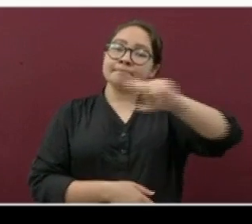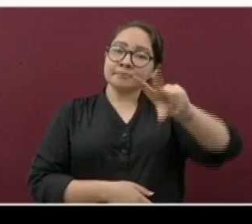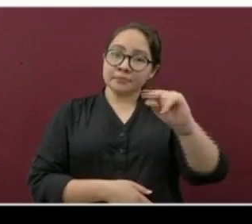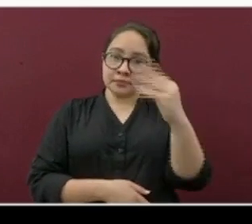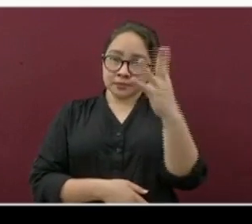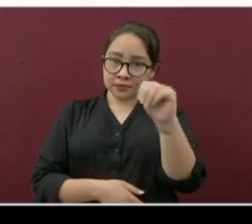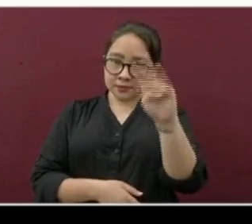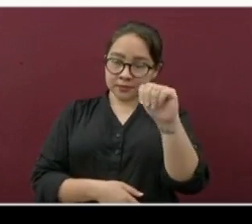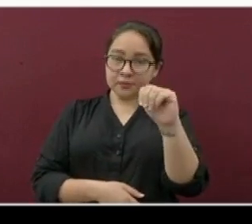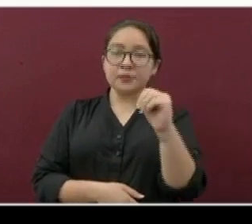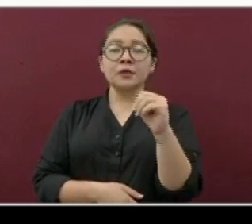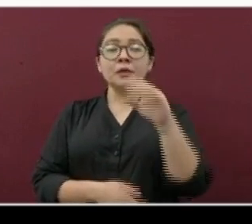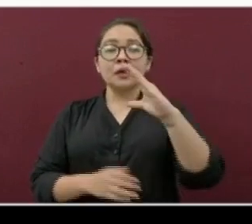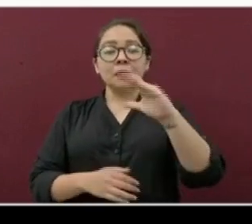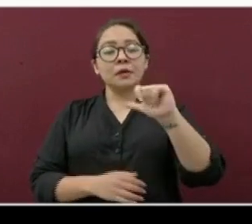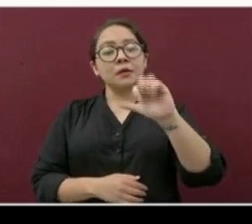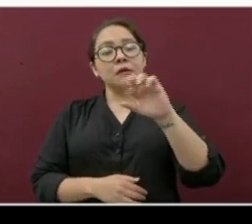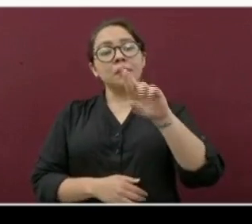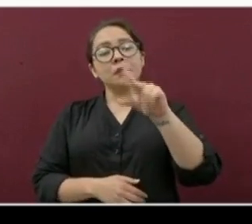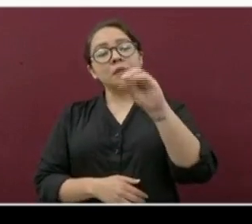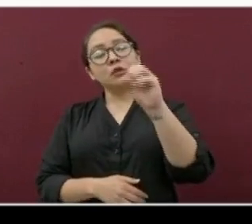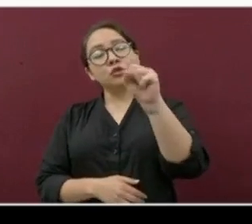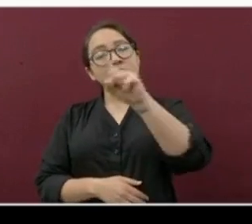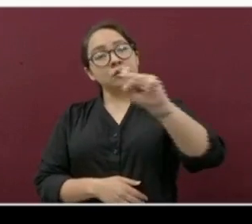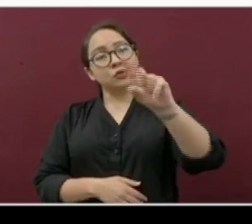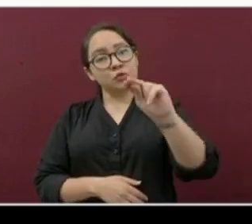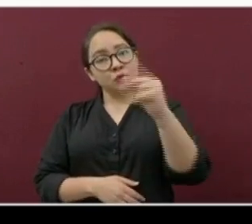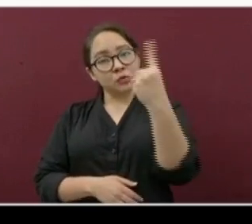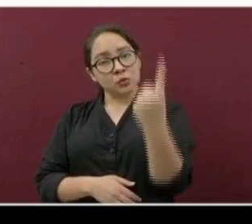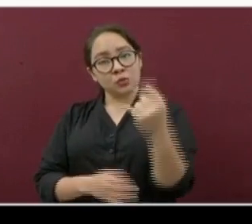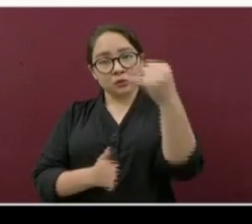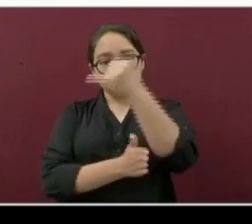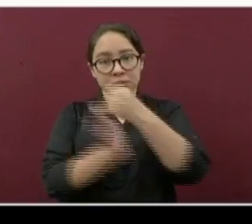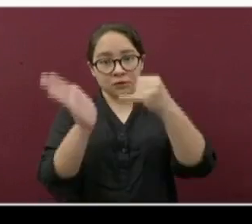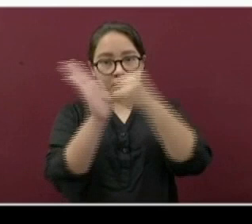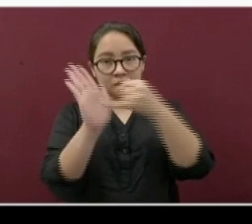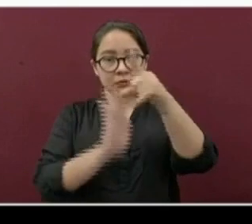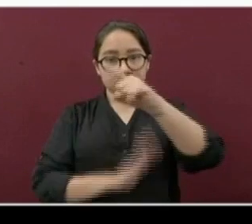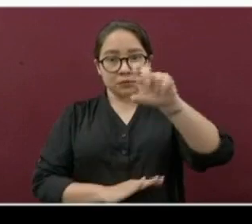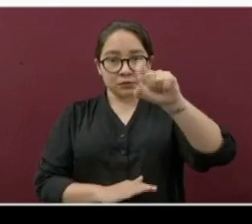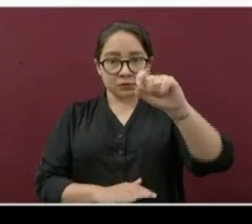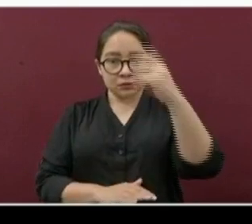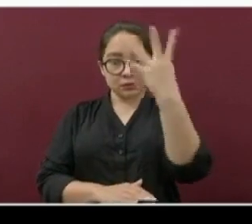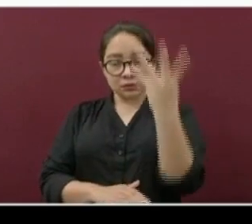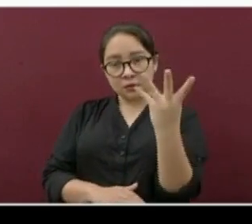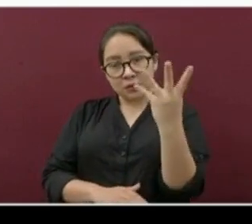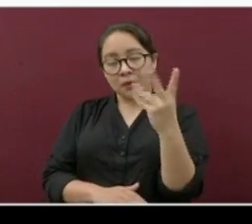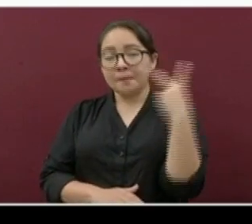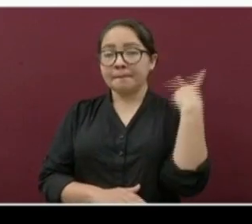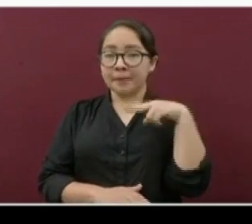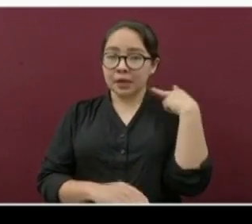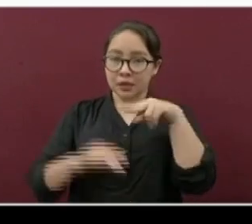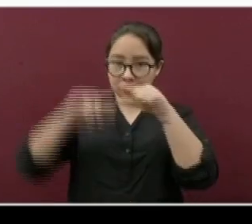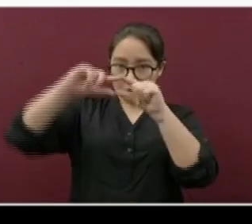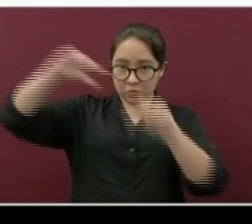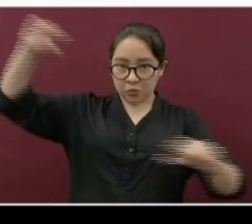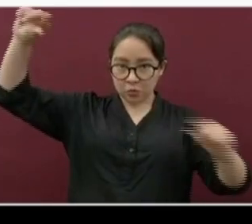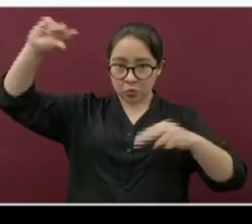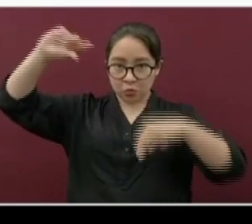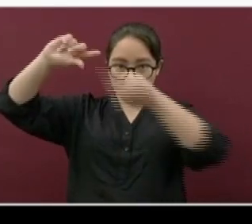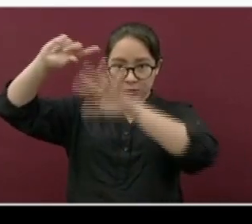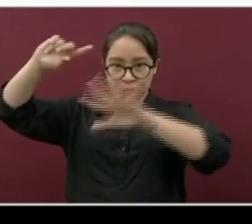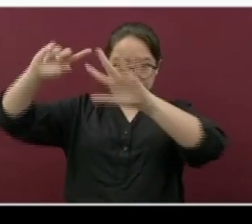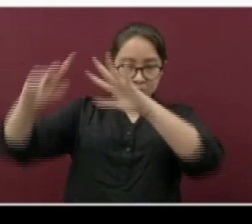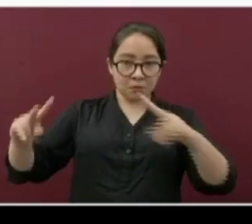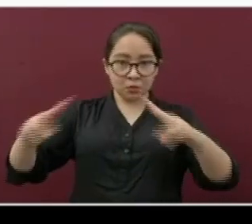Carlos Zacarrillo, 181. E Isla, 124. Y en el norte, Poza Rica, suma ya